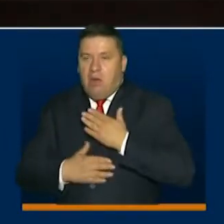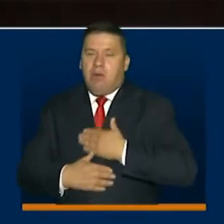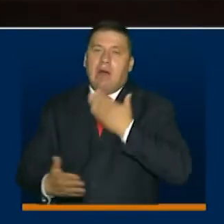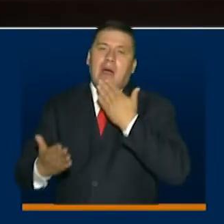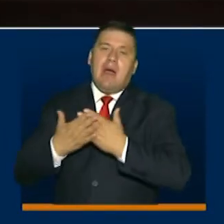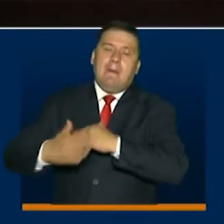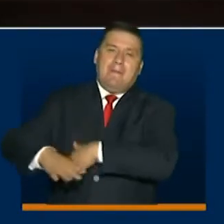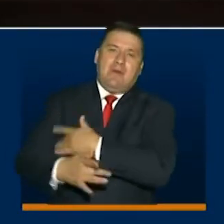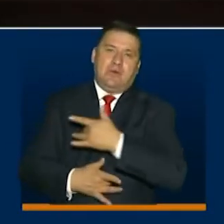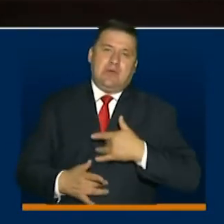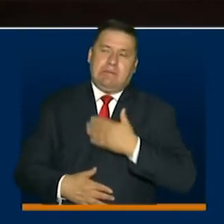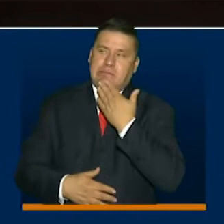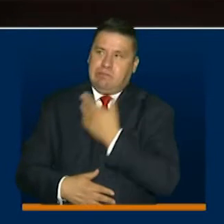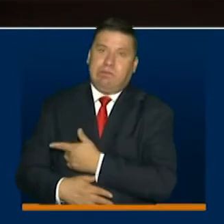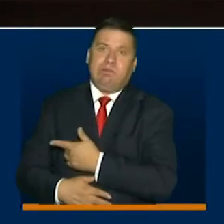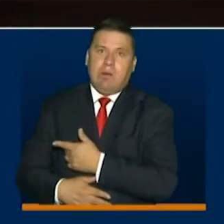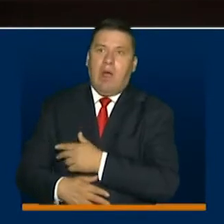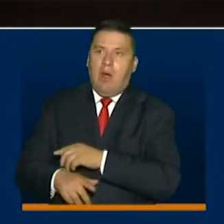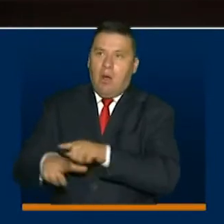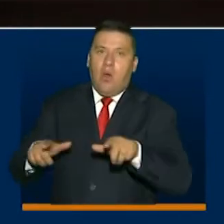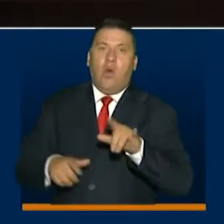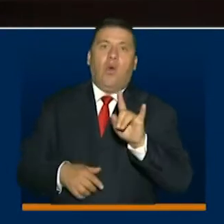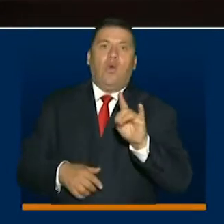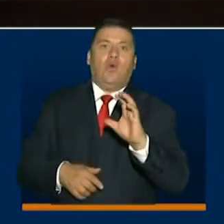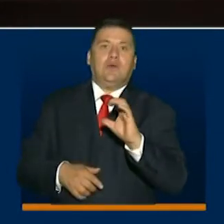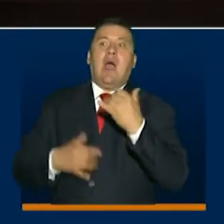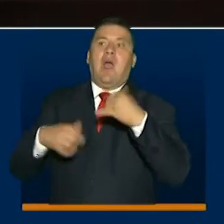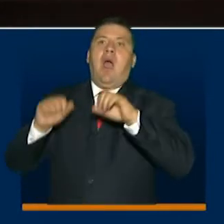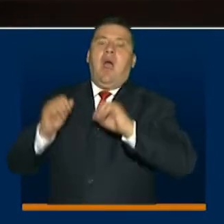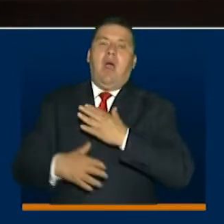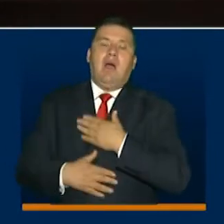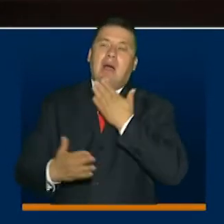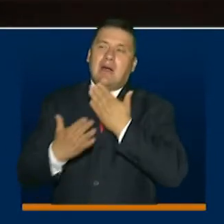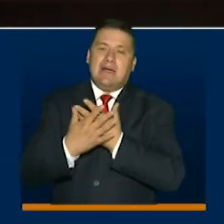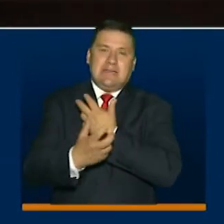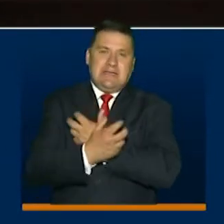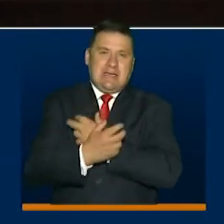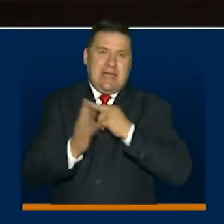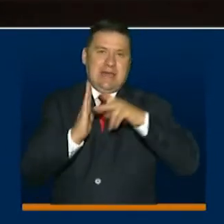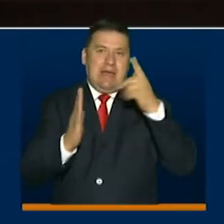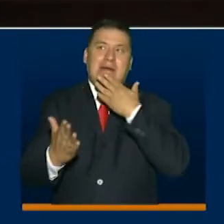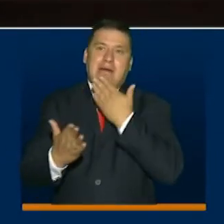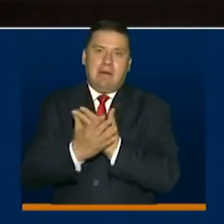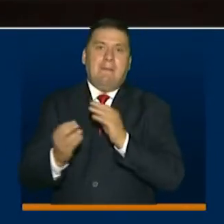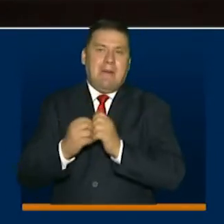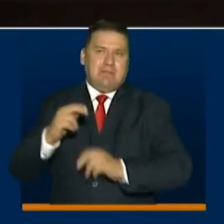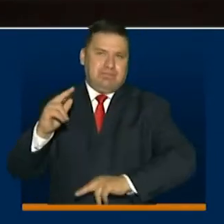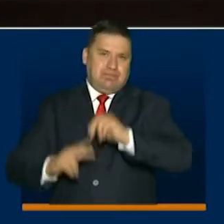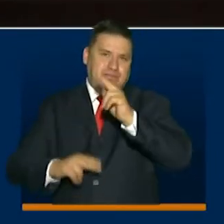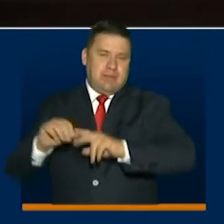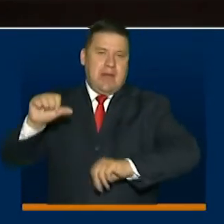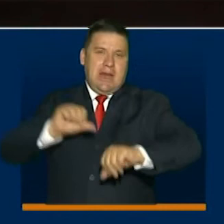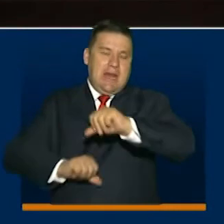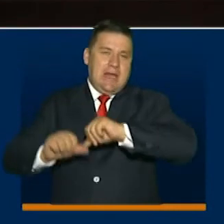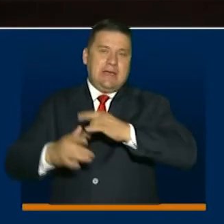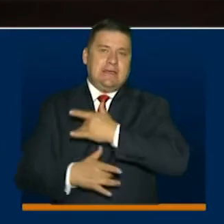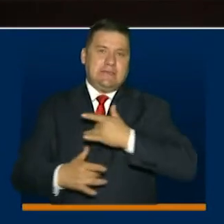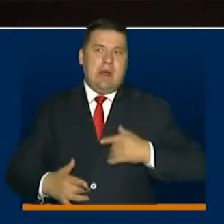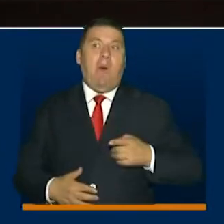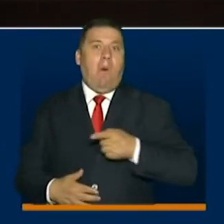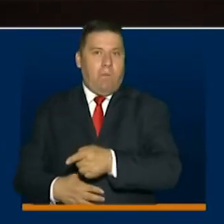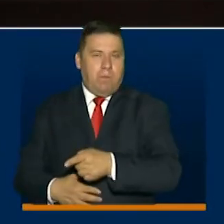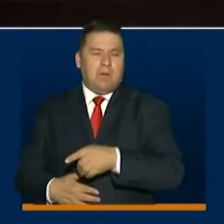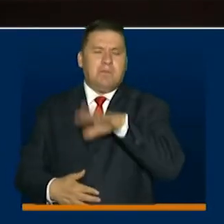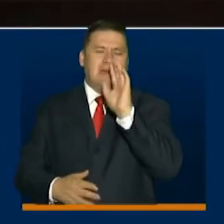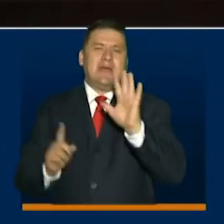Ministerio de Salud. Gracias al Ministerio de Ciencia y Tecnología, vamos a construir el laboratorio de salud pública.